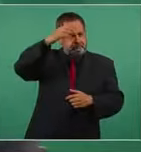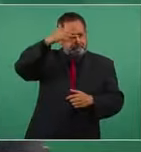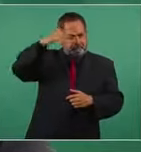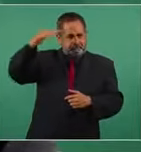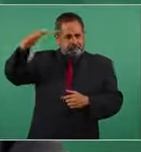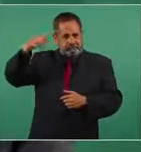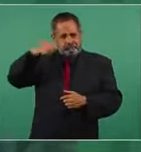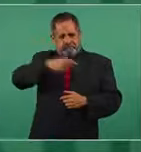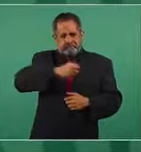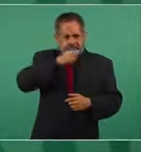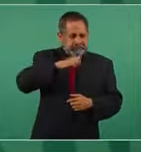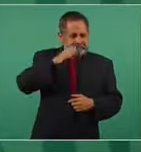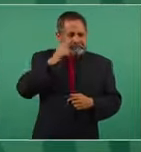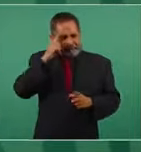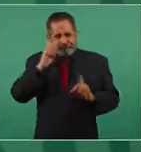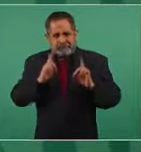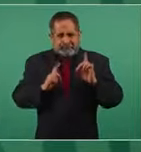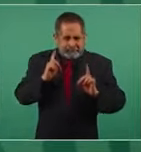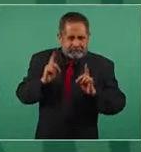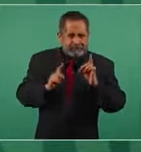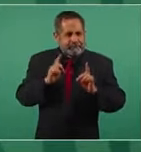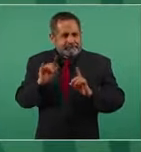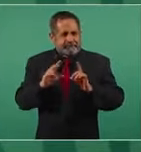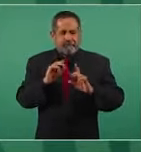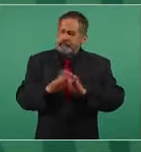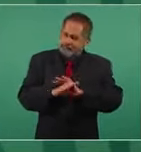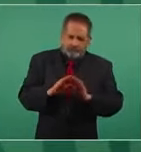lo estaban pensando y que ahora ya